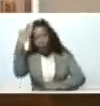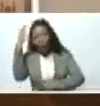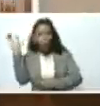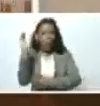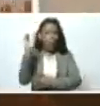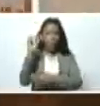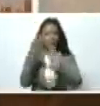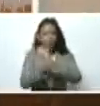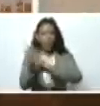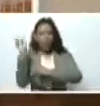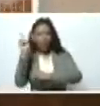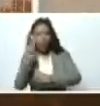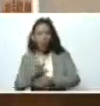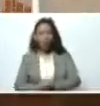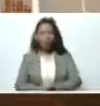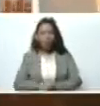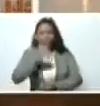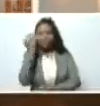y venezolano.